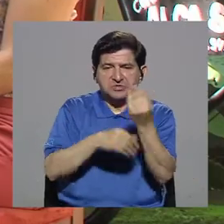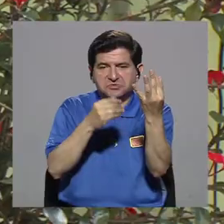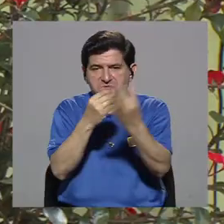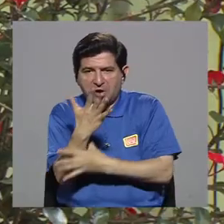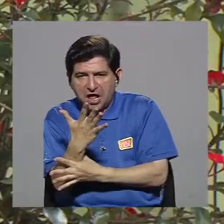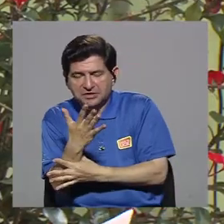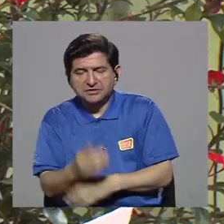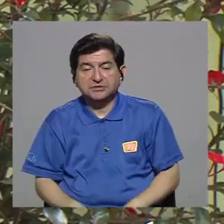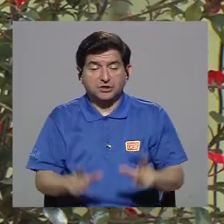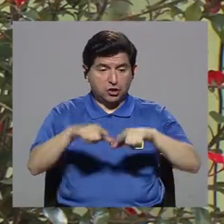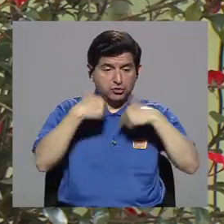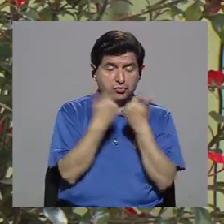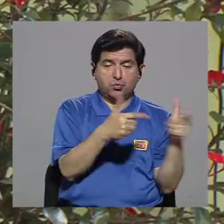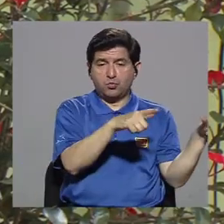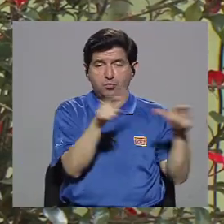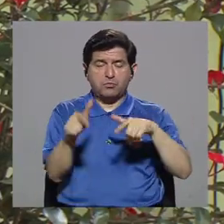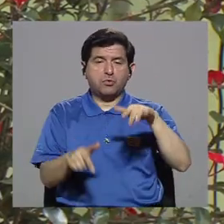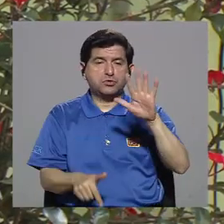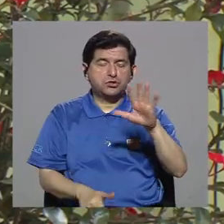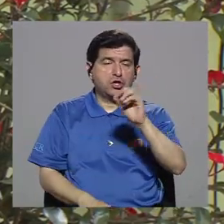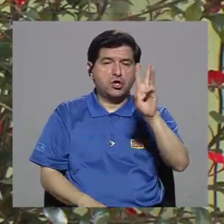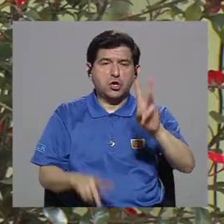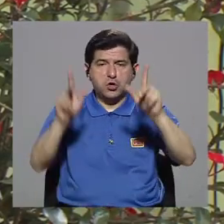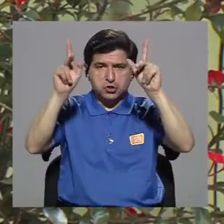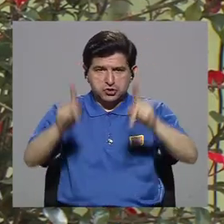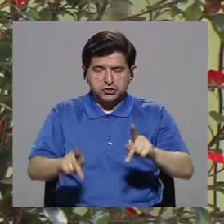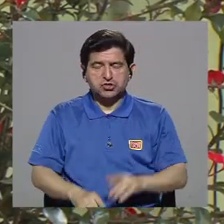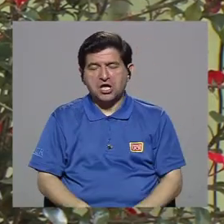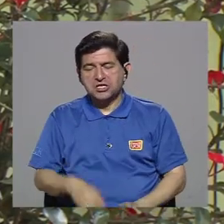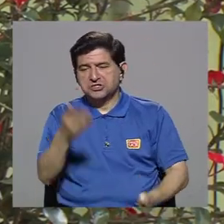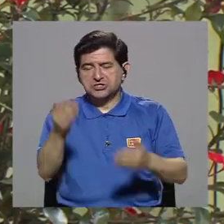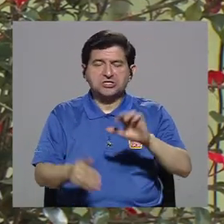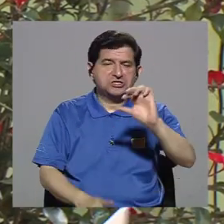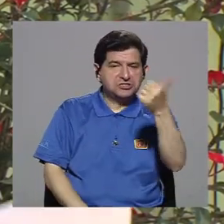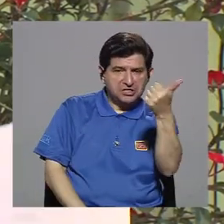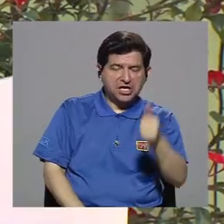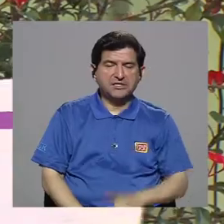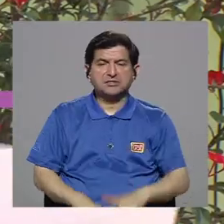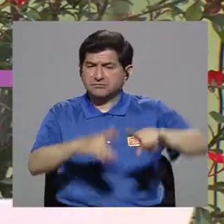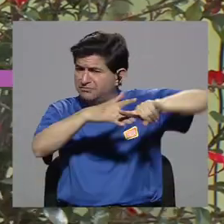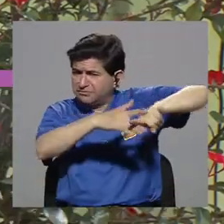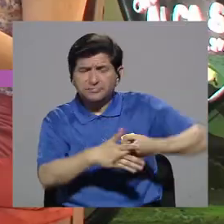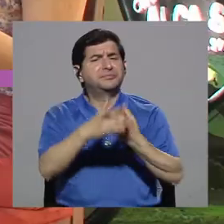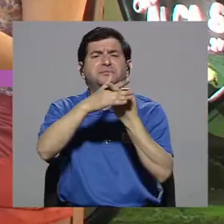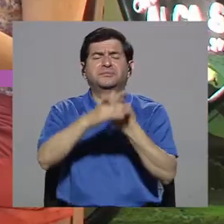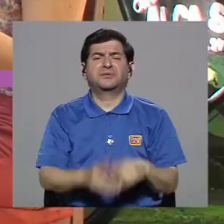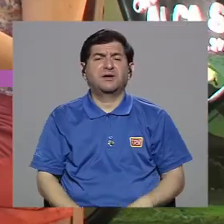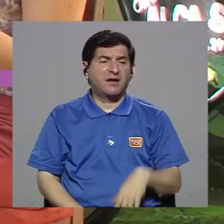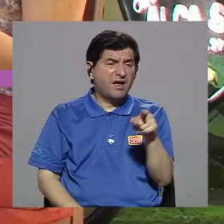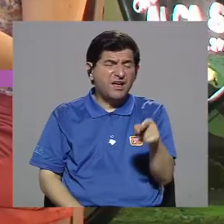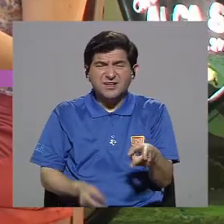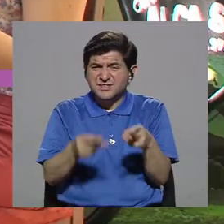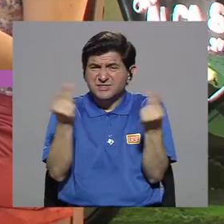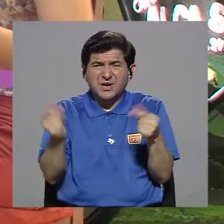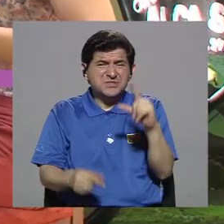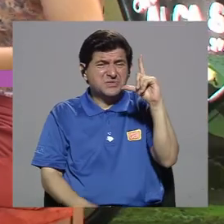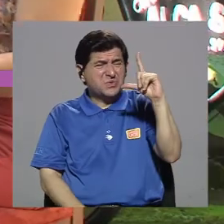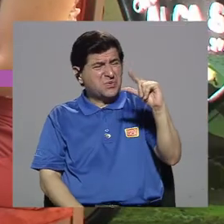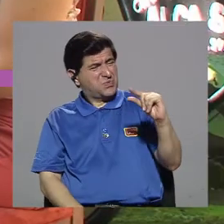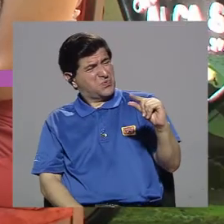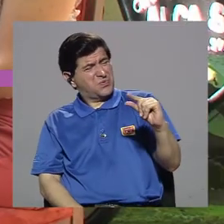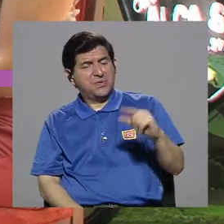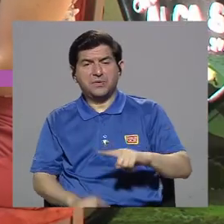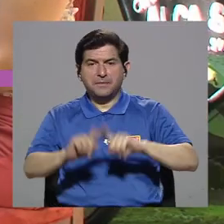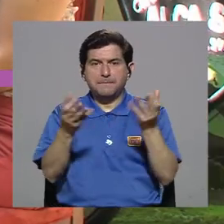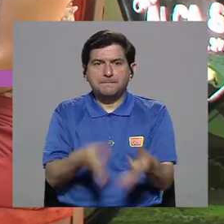guantes y se forma un grupito de 5, 6 personas, 7, 8, 10 y arrancan. El costo de eso, el costo de eso es